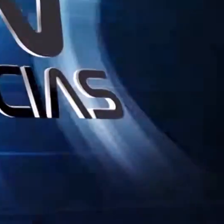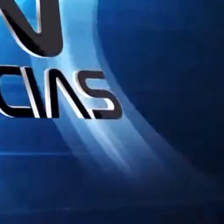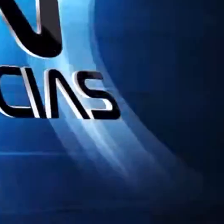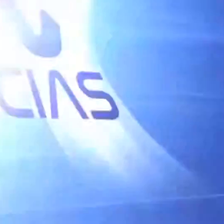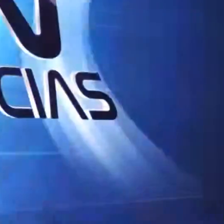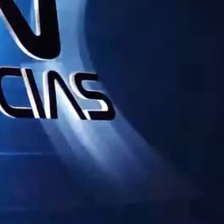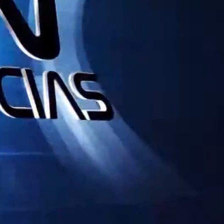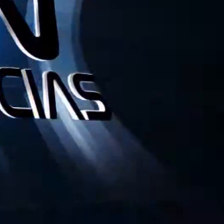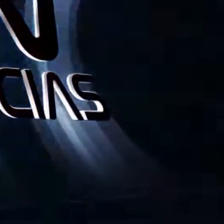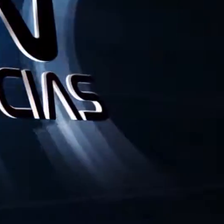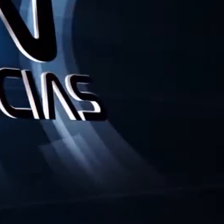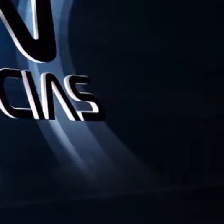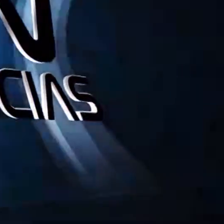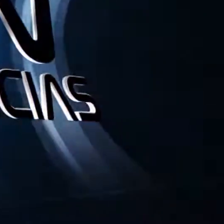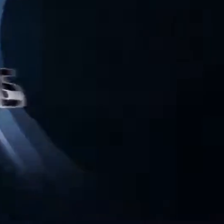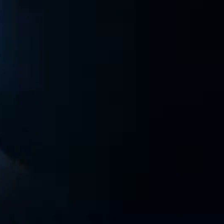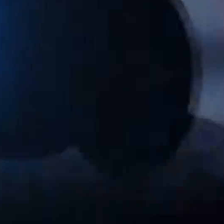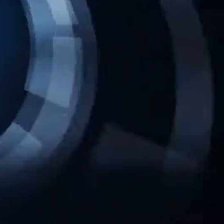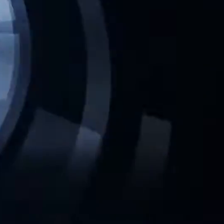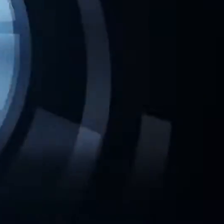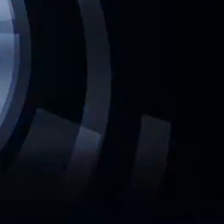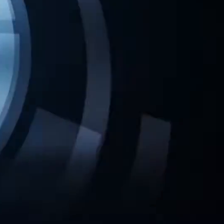El proyecto ganador de Puerto Montt de Puerto Montt.